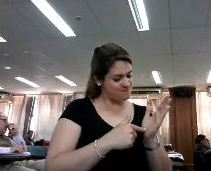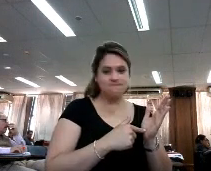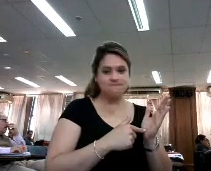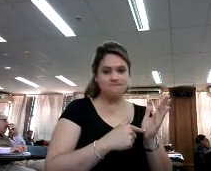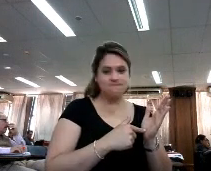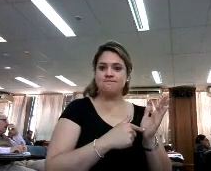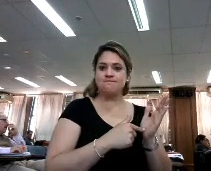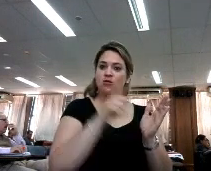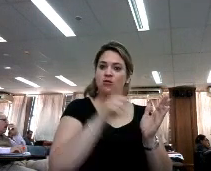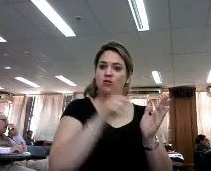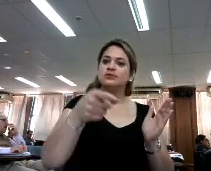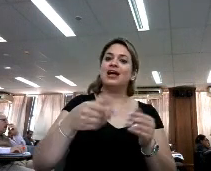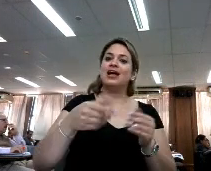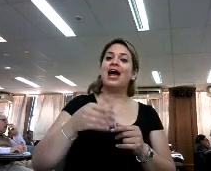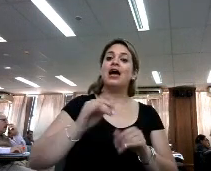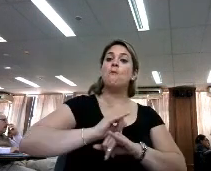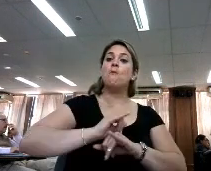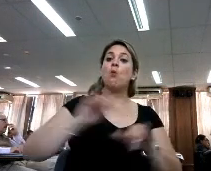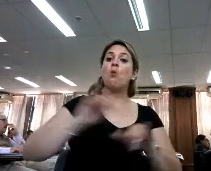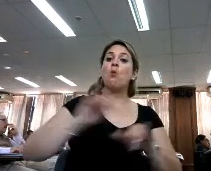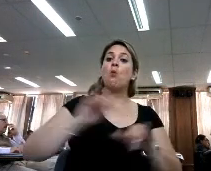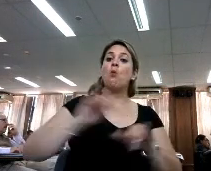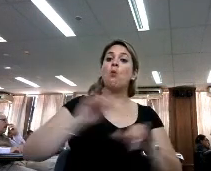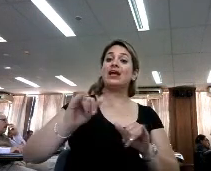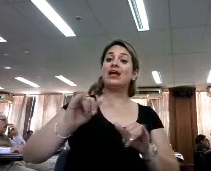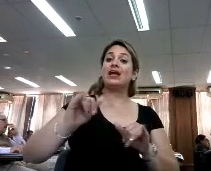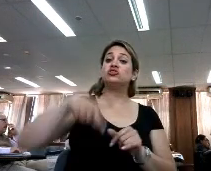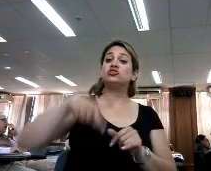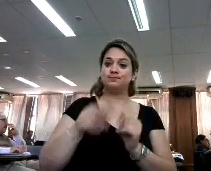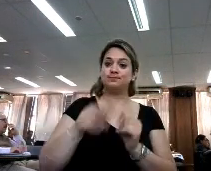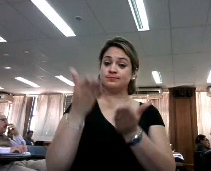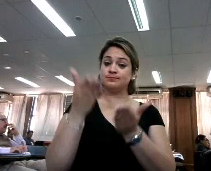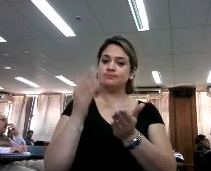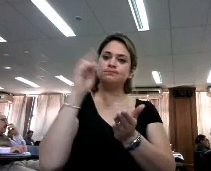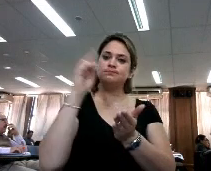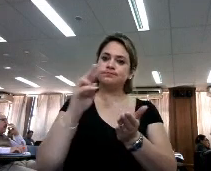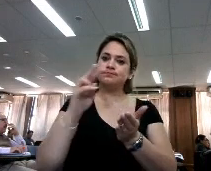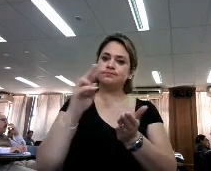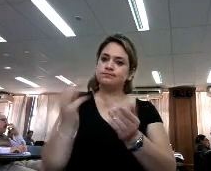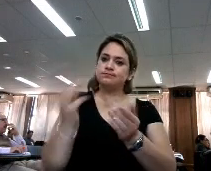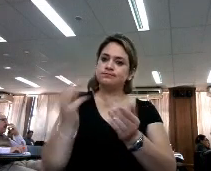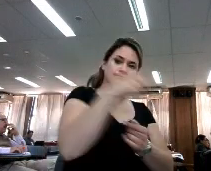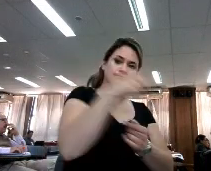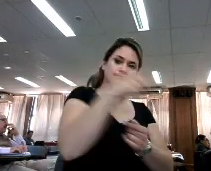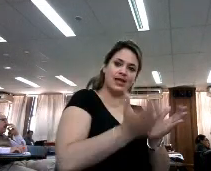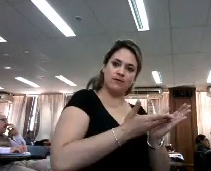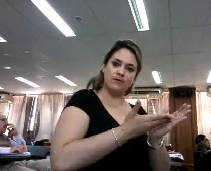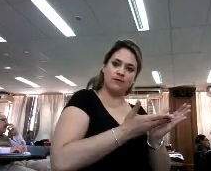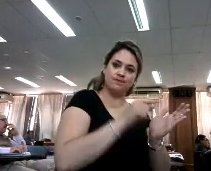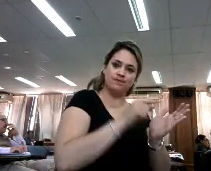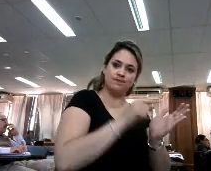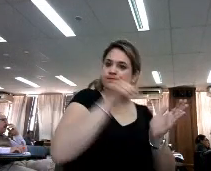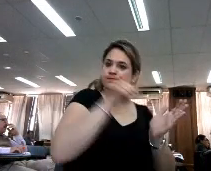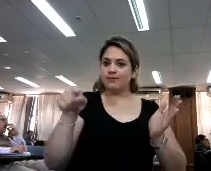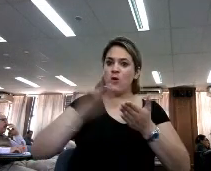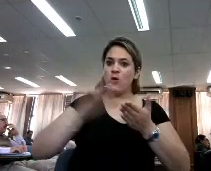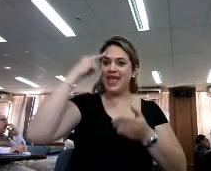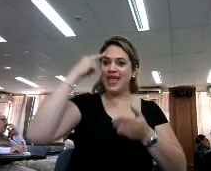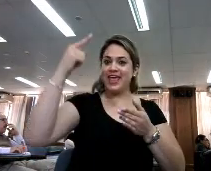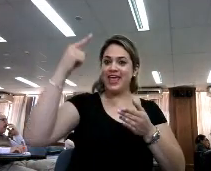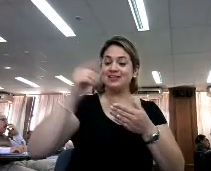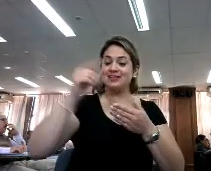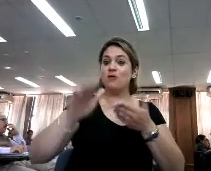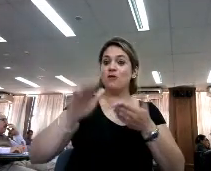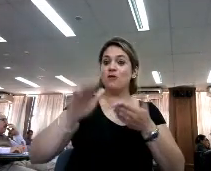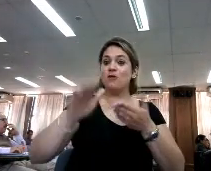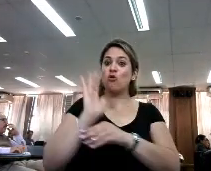publicaciones, a los journals. Y esos journals las llevaban a los libros. Y esos libros las llevaban a generar nuevas ideas, nuevos conceptos.